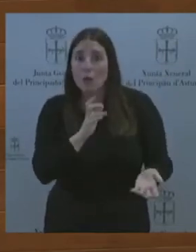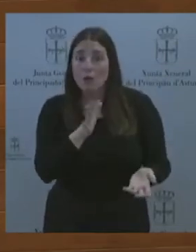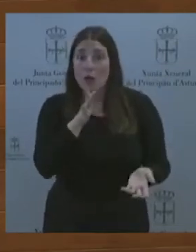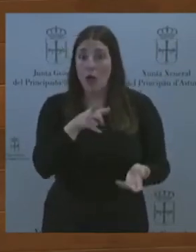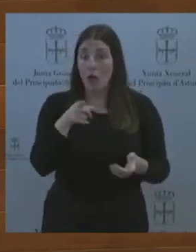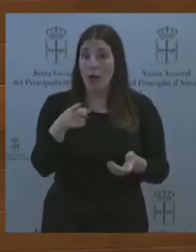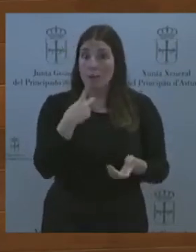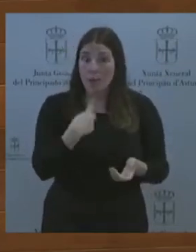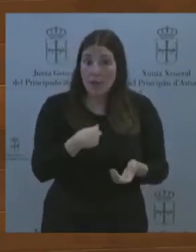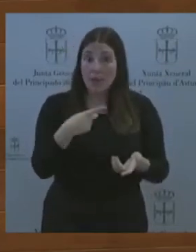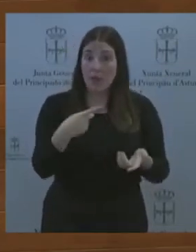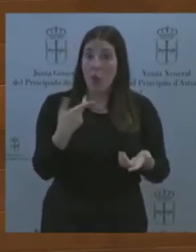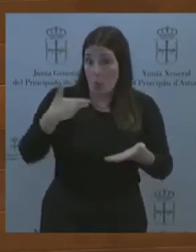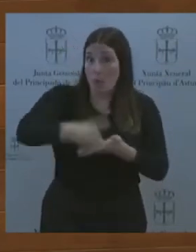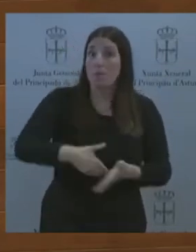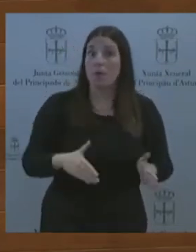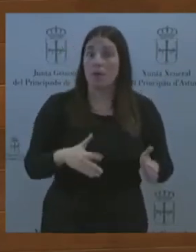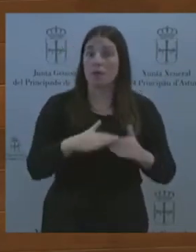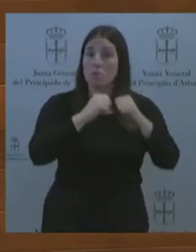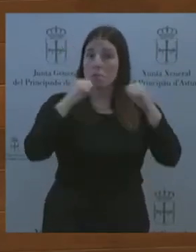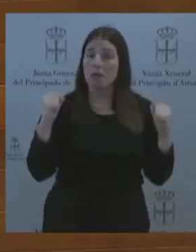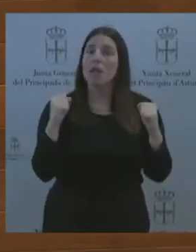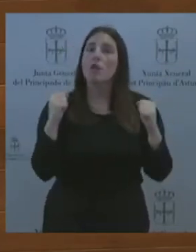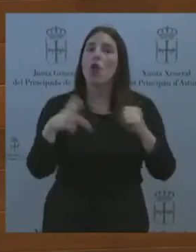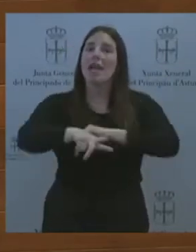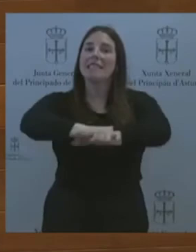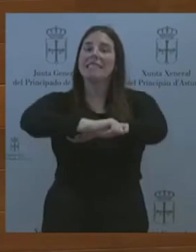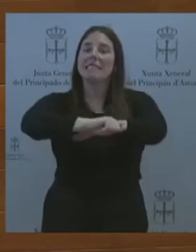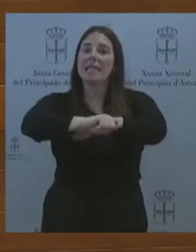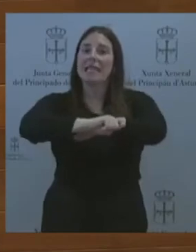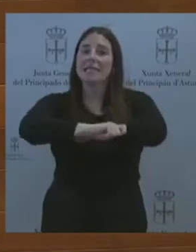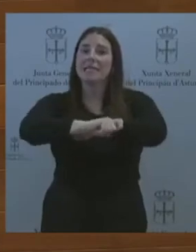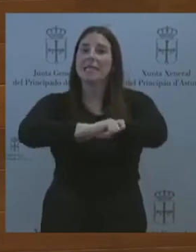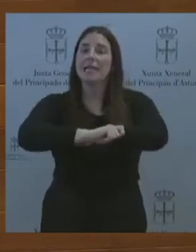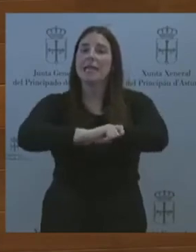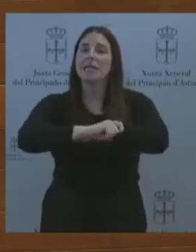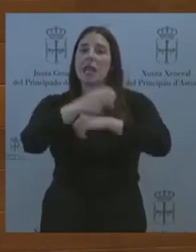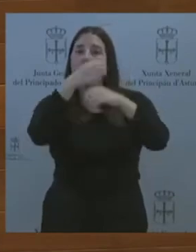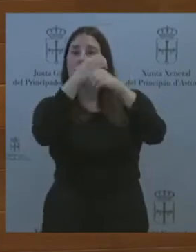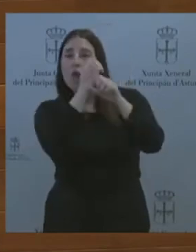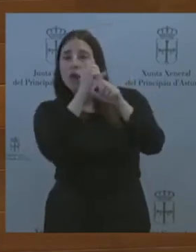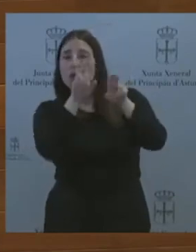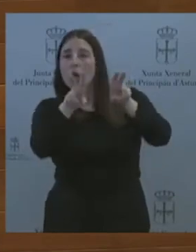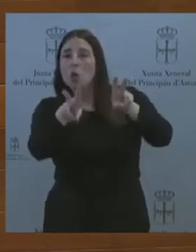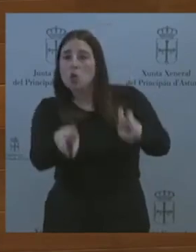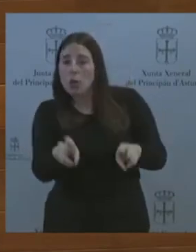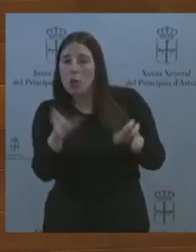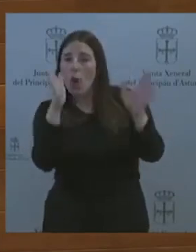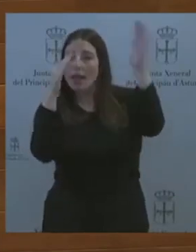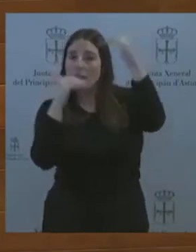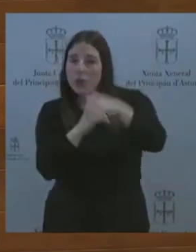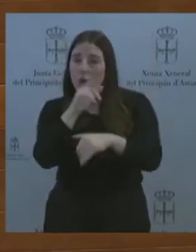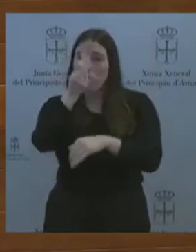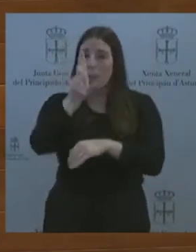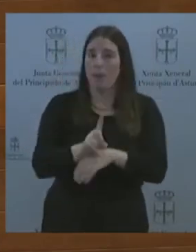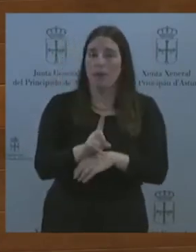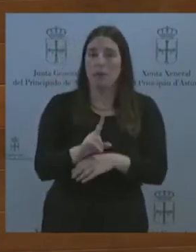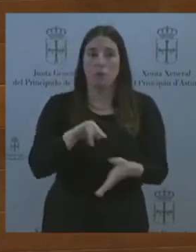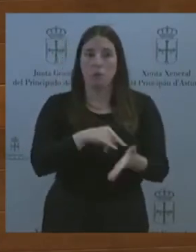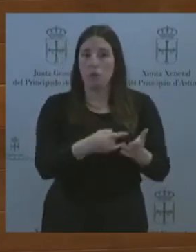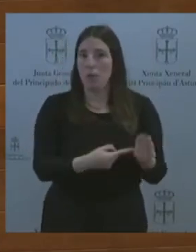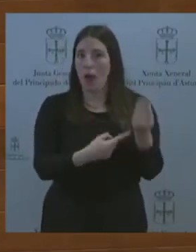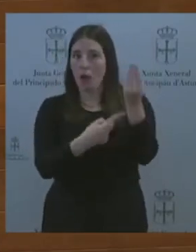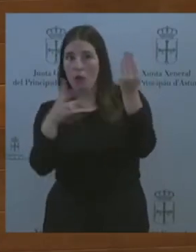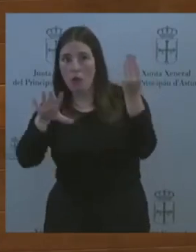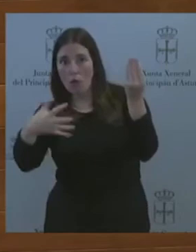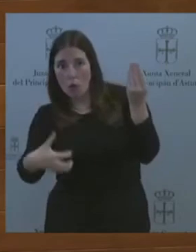de estrategias de un nuevo enfoque de atención primaria. Pero si hay un plan que funciona. Ahora, ¿por qué va a haber una implantación de una estrategia de